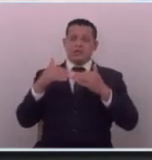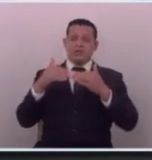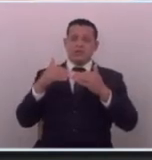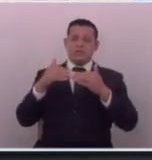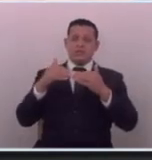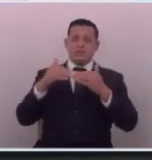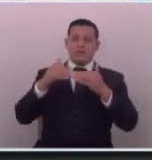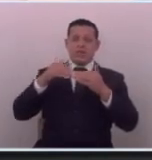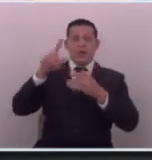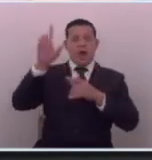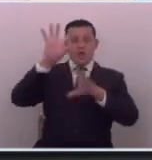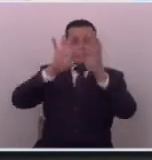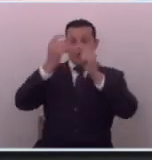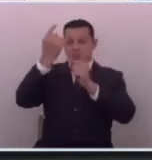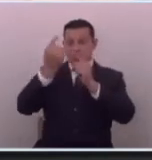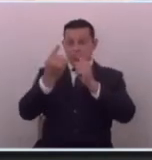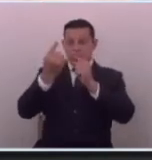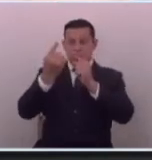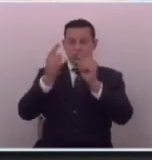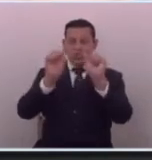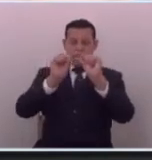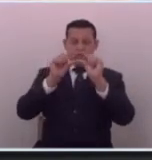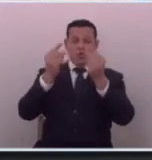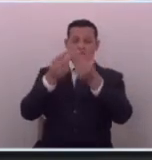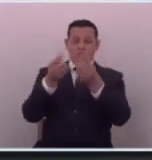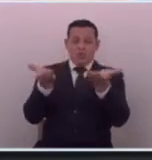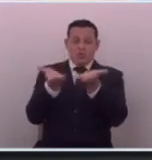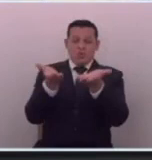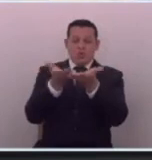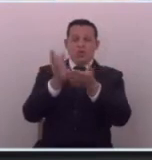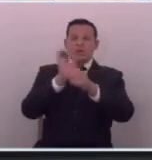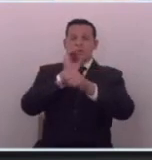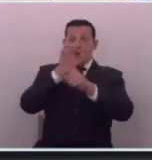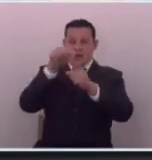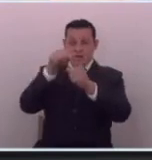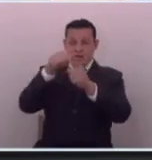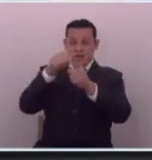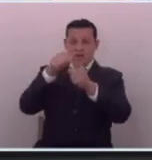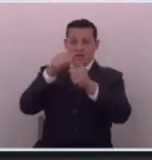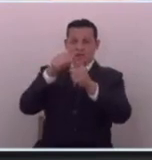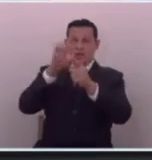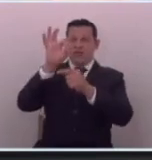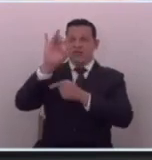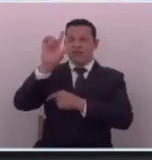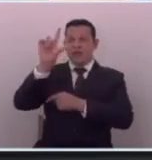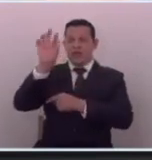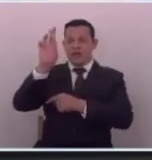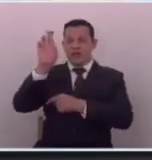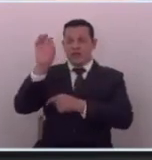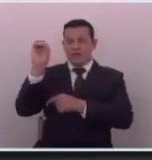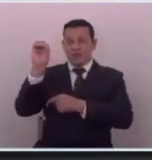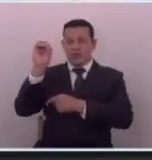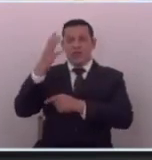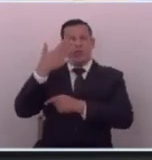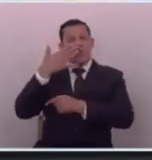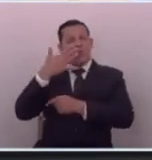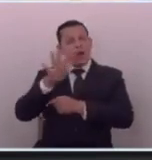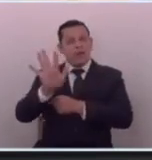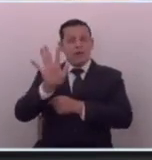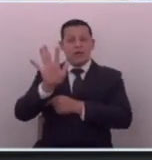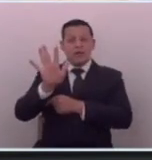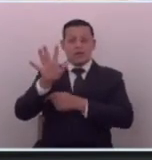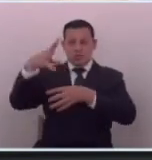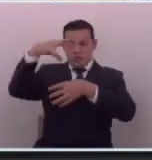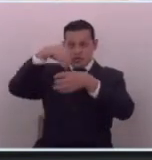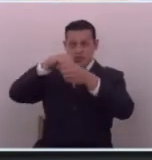algunos iluminados ahí que formaron un subgrupo y que dijeron que ellos iban a hacer el filtro para ver si los que el